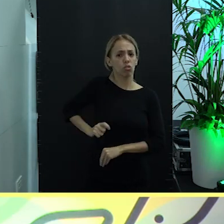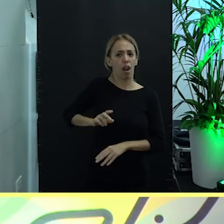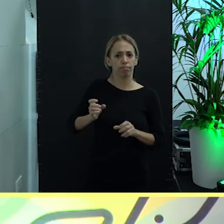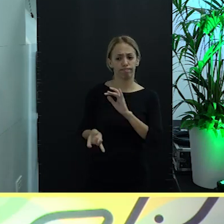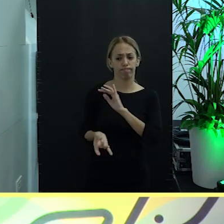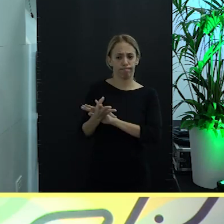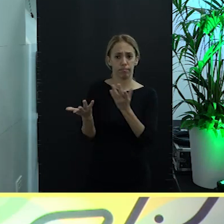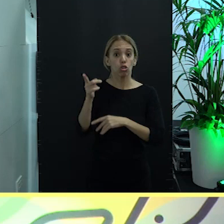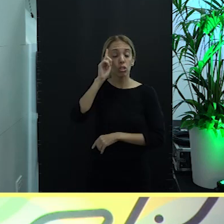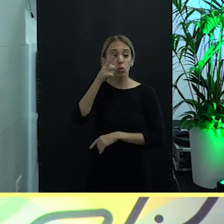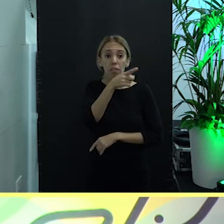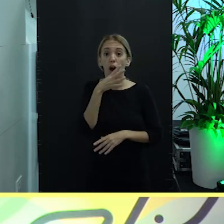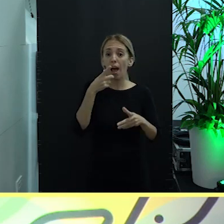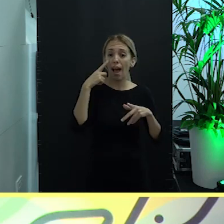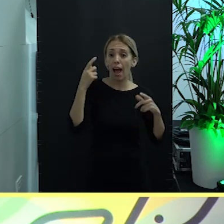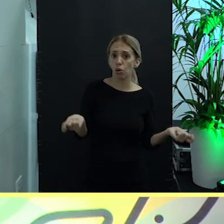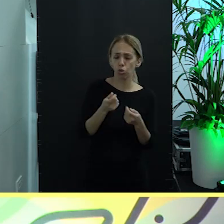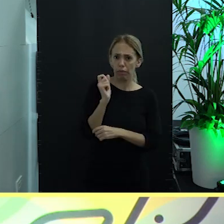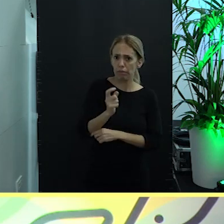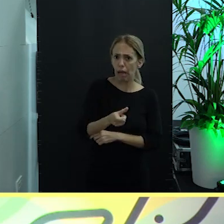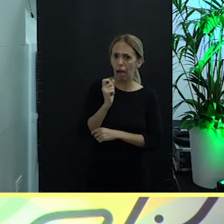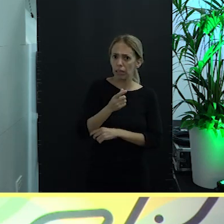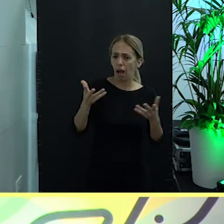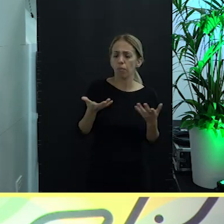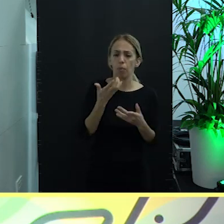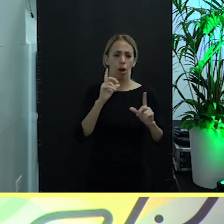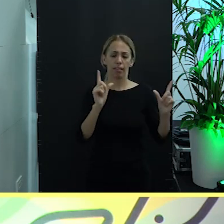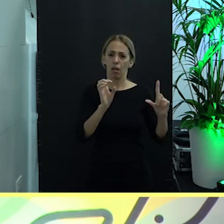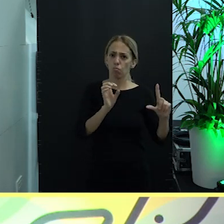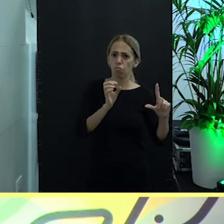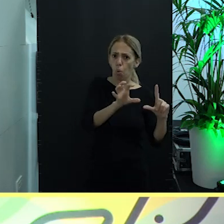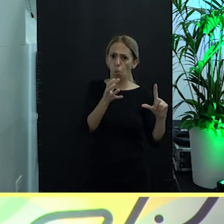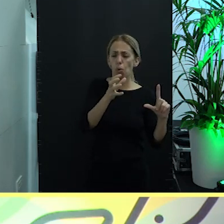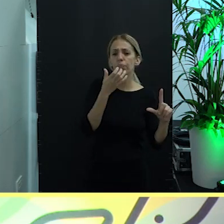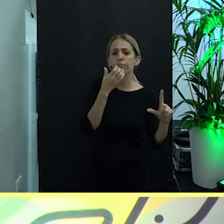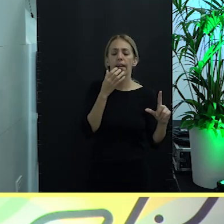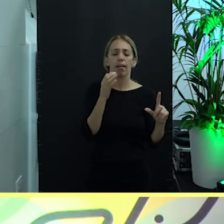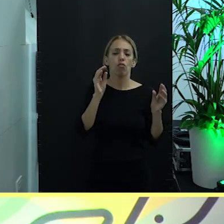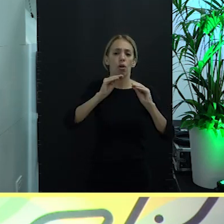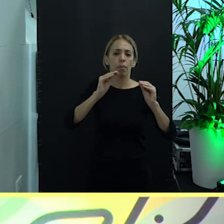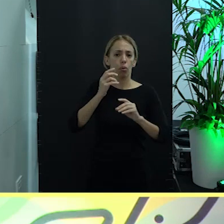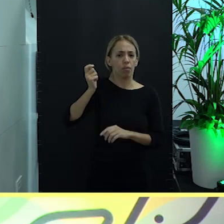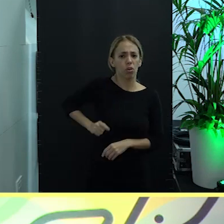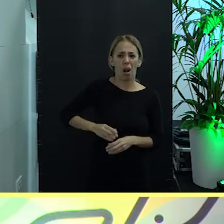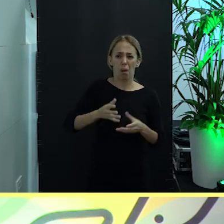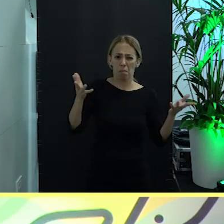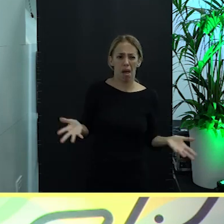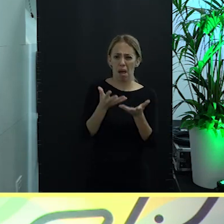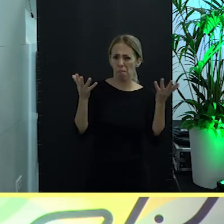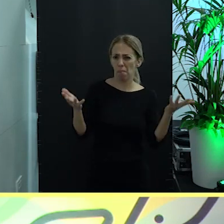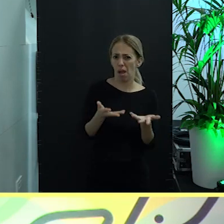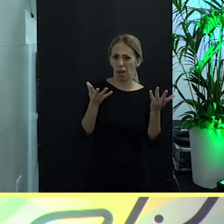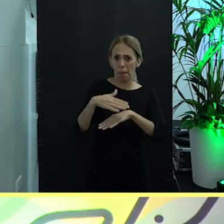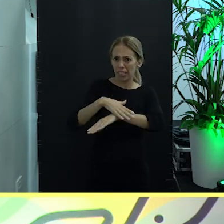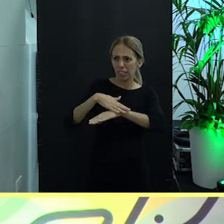están viendo ahora los anuncios continuamente en la televisión. FP, FP a nivel de todo el ministerio.